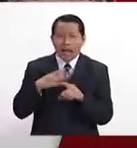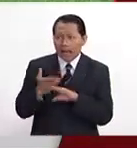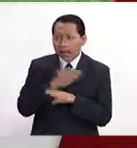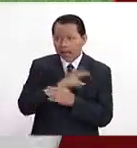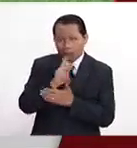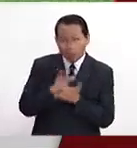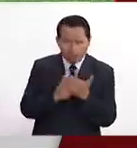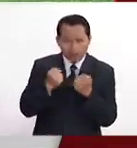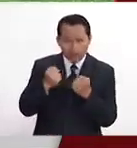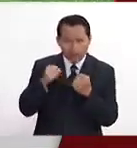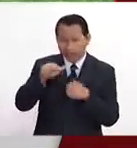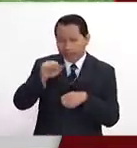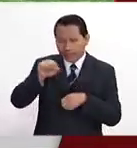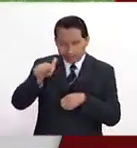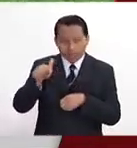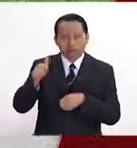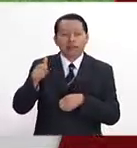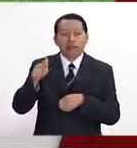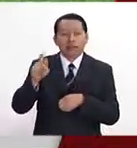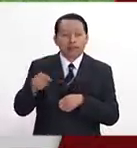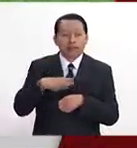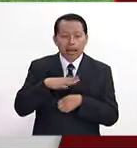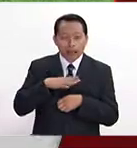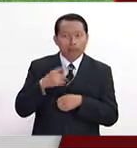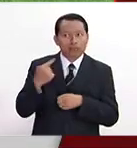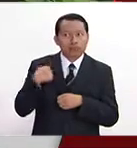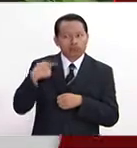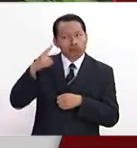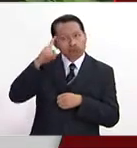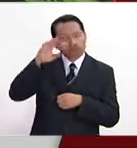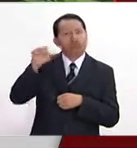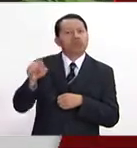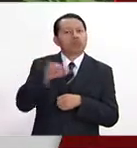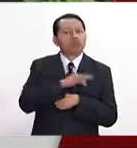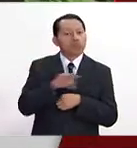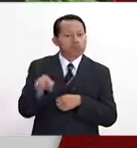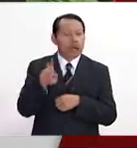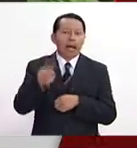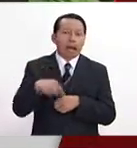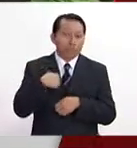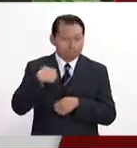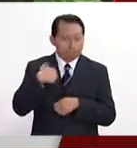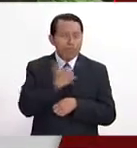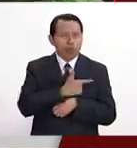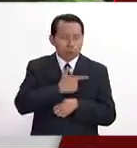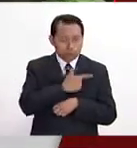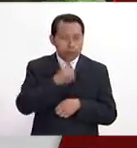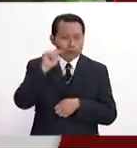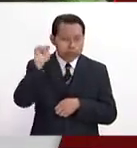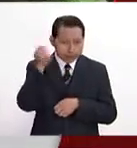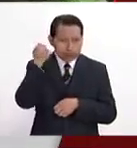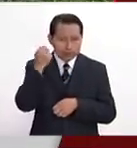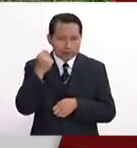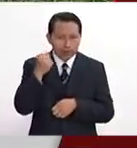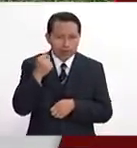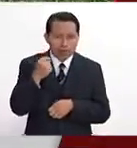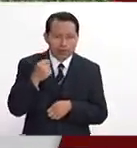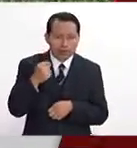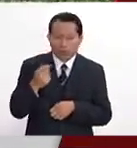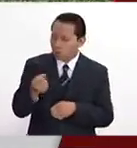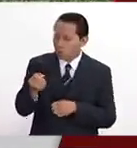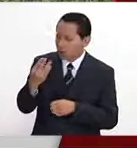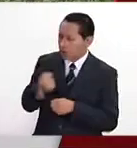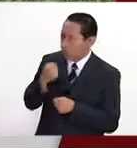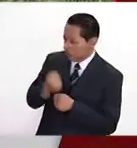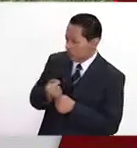impresionante en la NASA donde me activaron ese chip de decir, a ver, a me gusta esto de las tecnologías exponenciales que ahorita si quieren les platico más. ¿Ya la tenías ahí